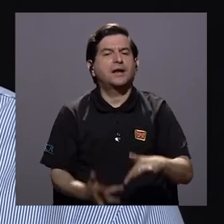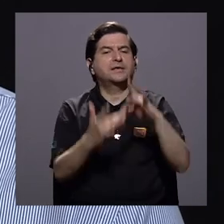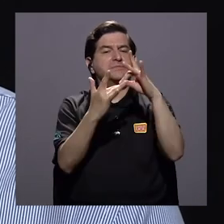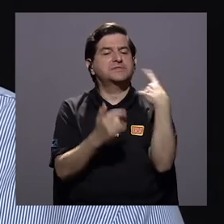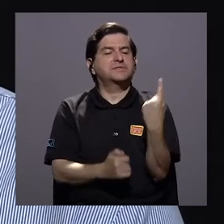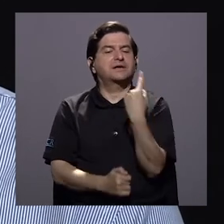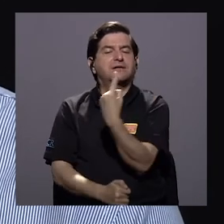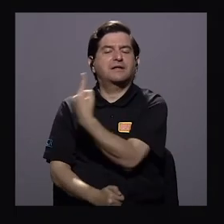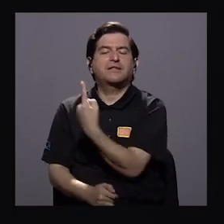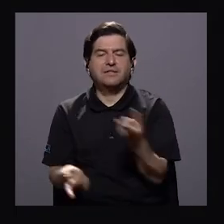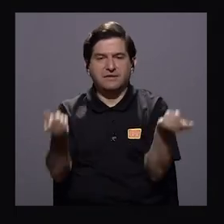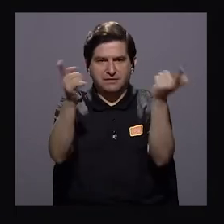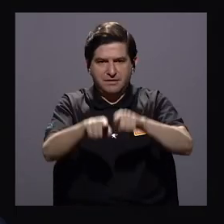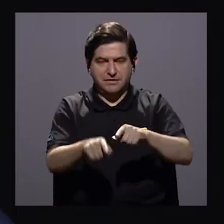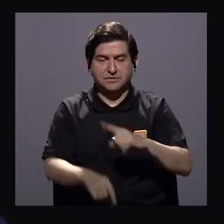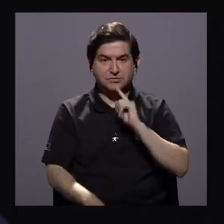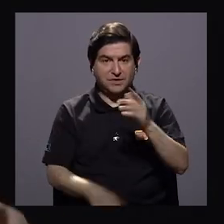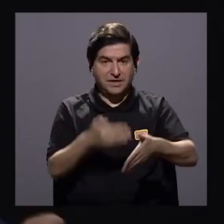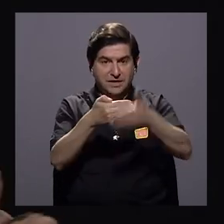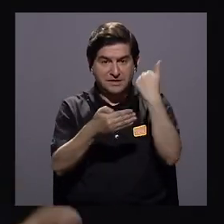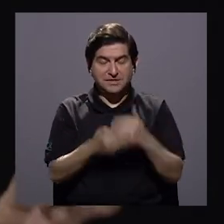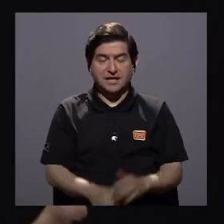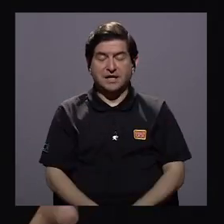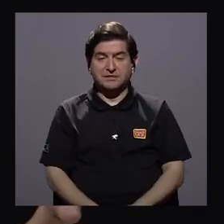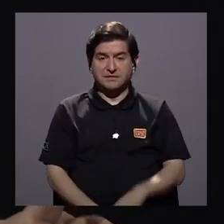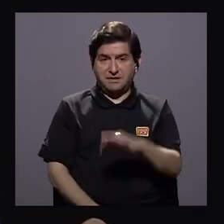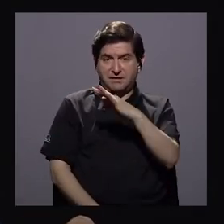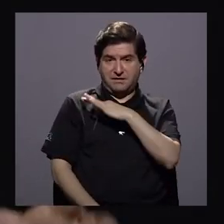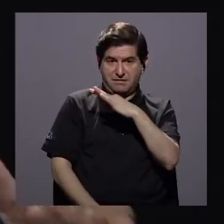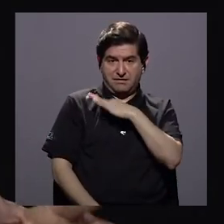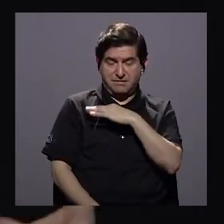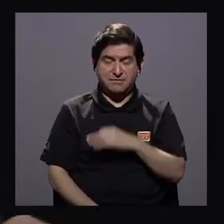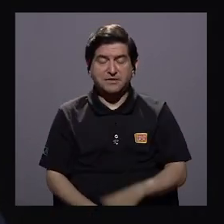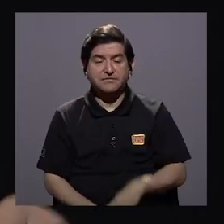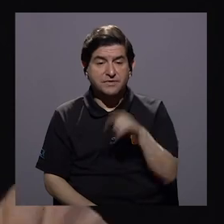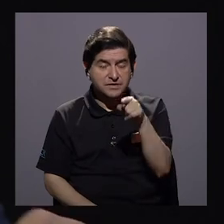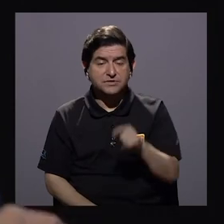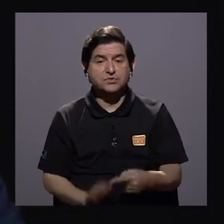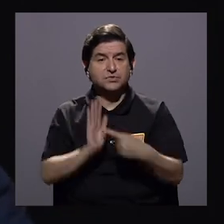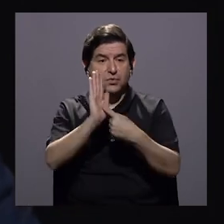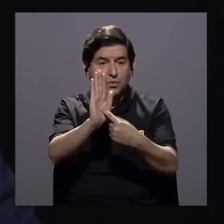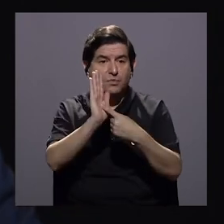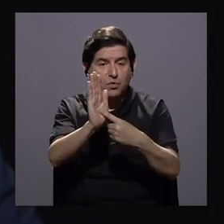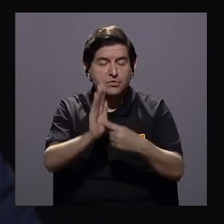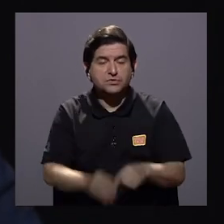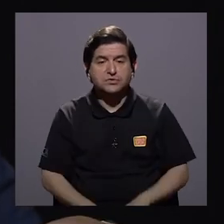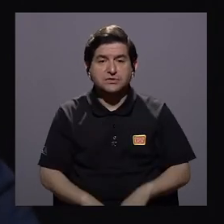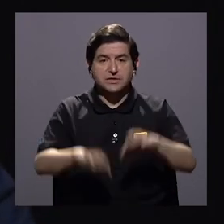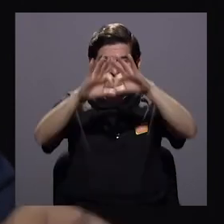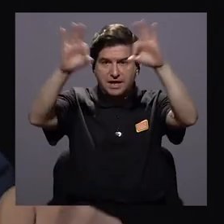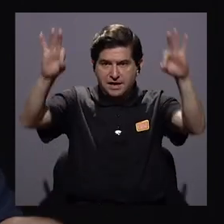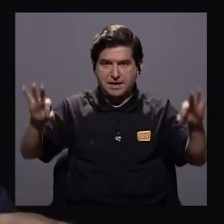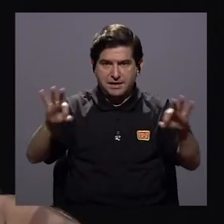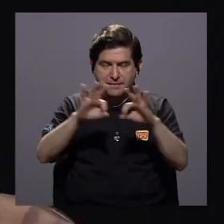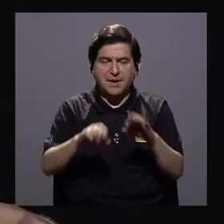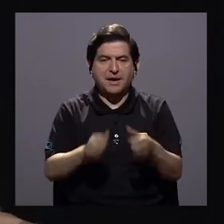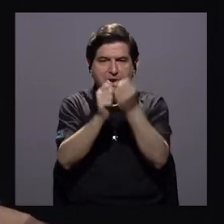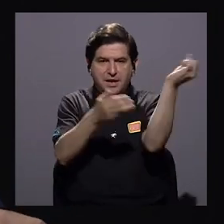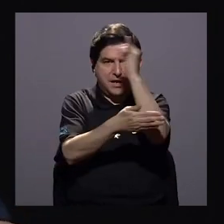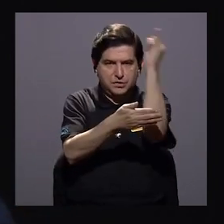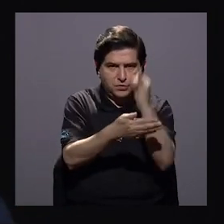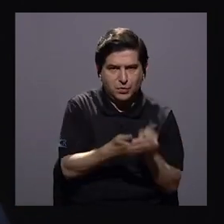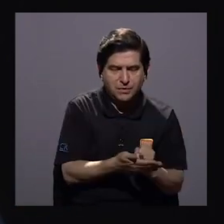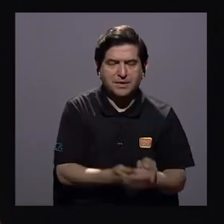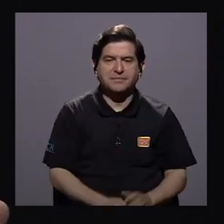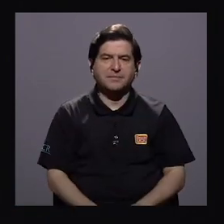particular en cada caso Yo ahora le he señalado a usted la bonanza de ver eso en esas imágenes que ustedes nos presentan además en MAPA, que es muy importante